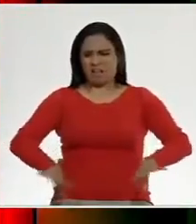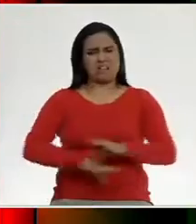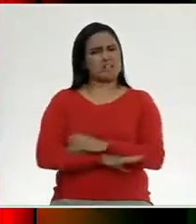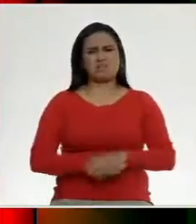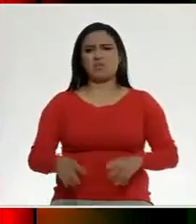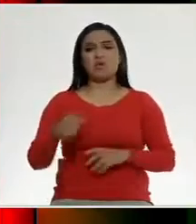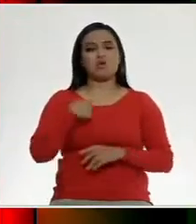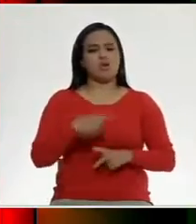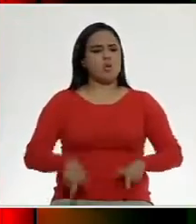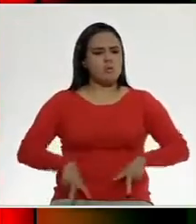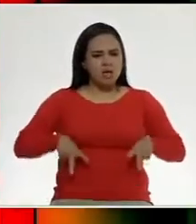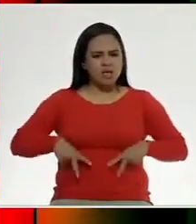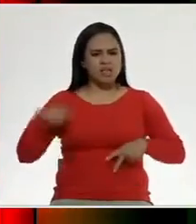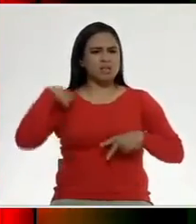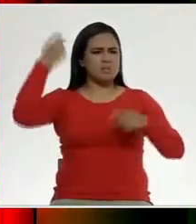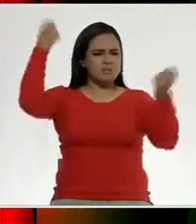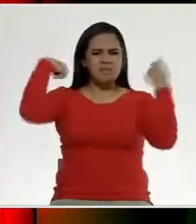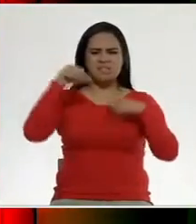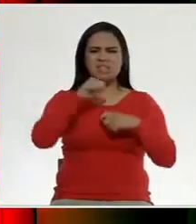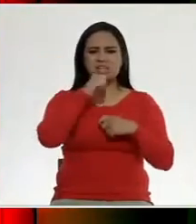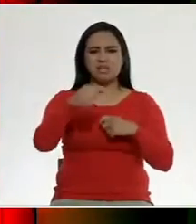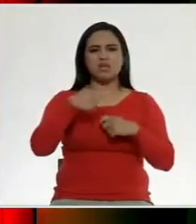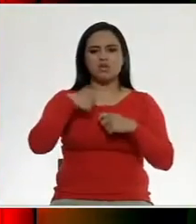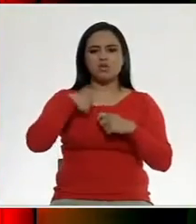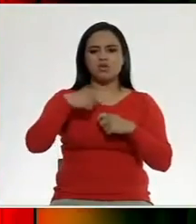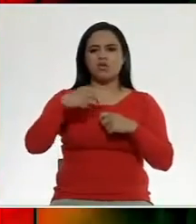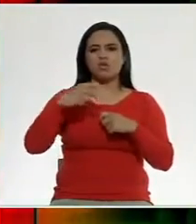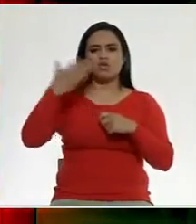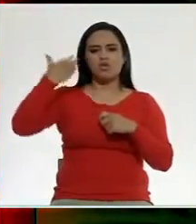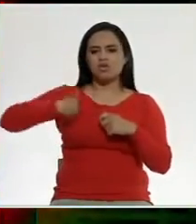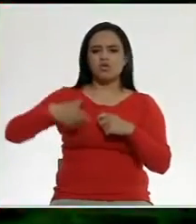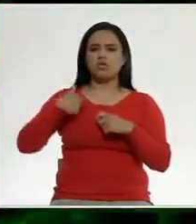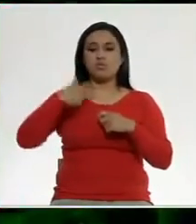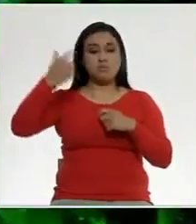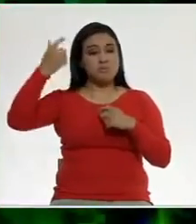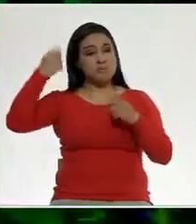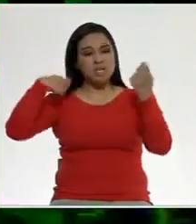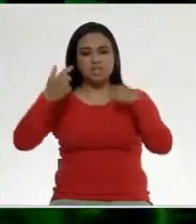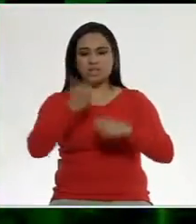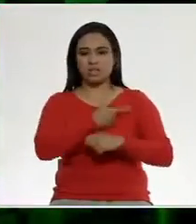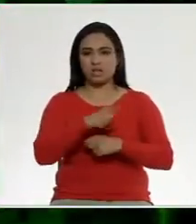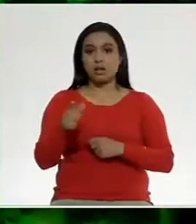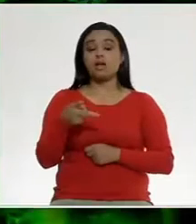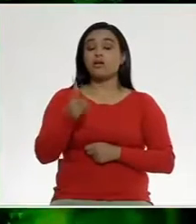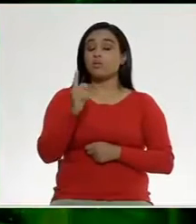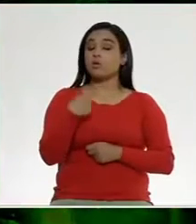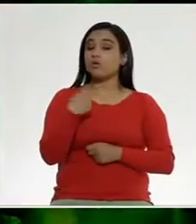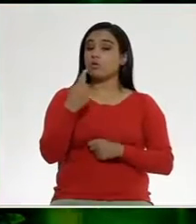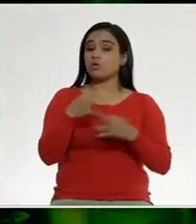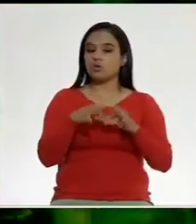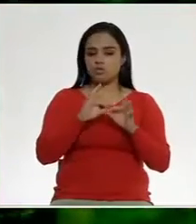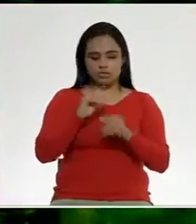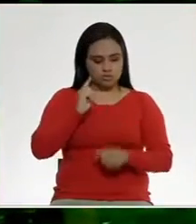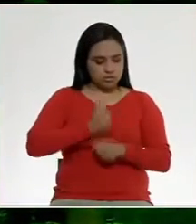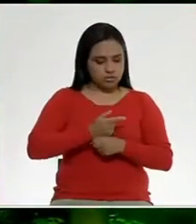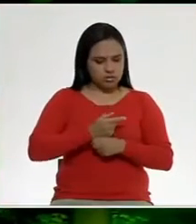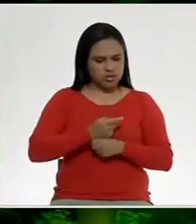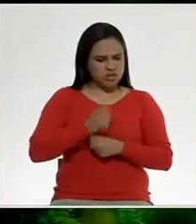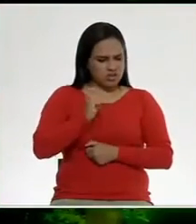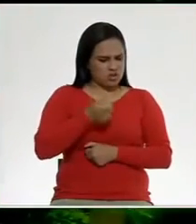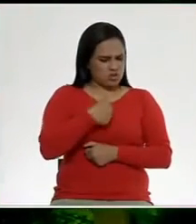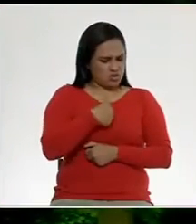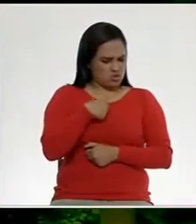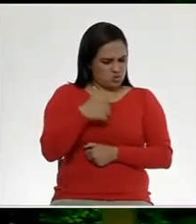pantalones, no me peinaba el cabello porque yo lo quería tener largo y no me gustaba peinarme. Pero para mí sí era importante identificar qué es esto que estoy